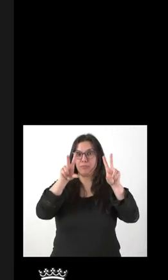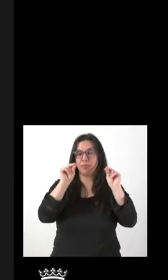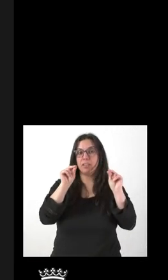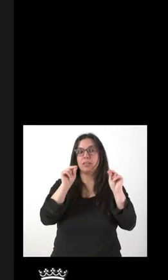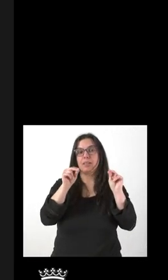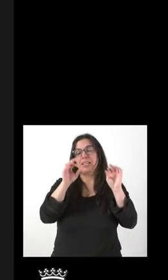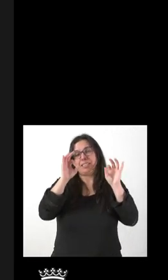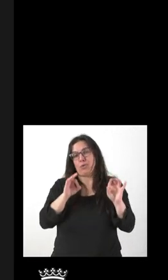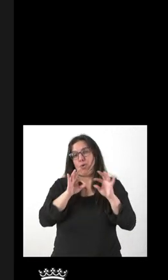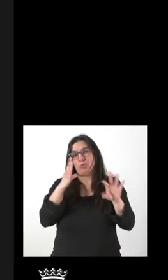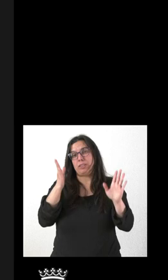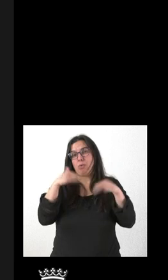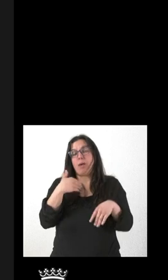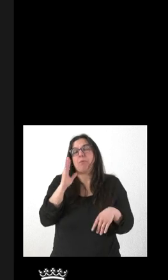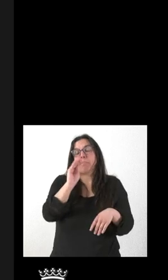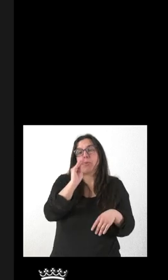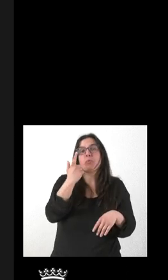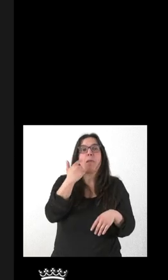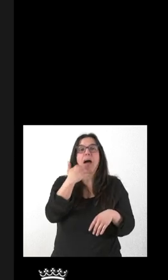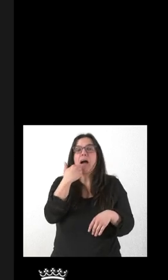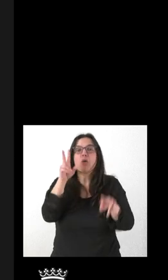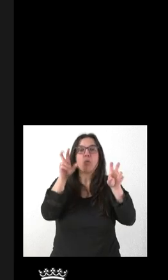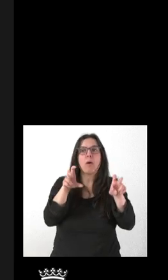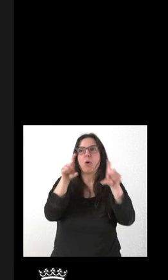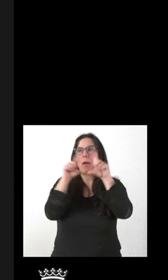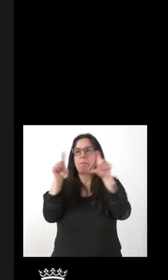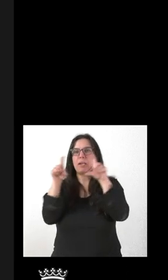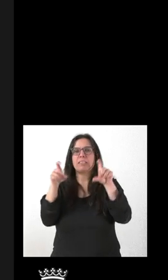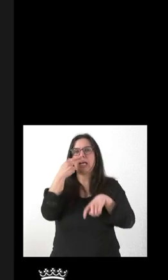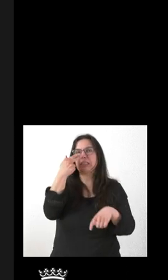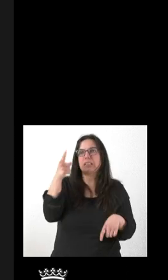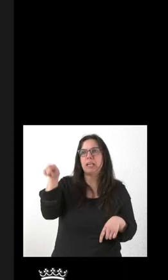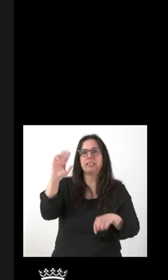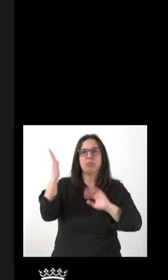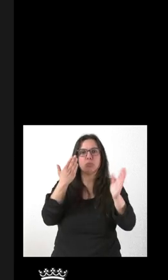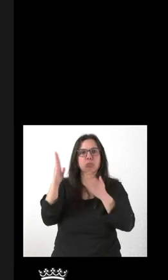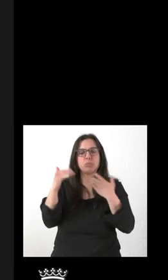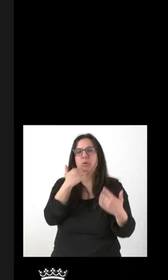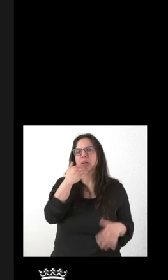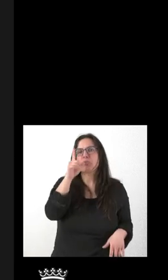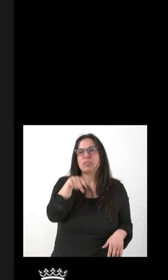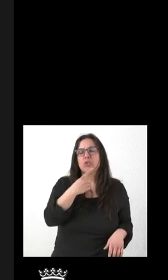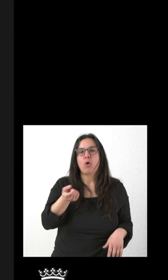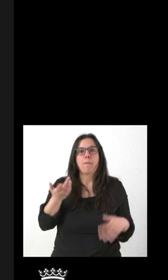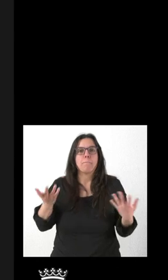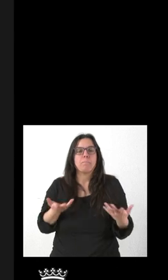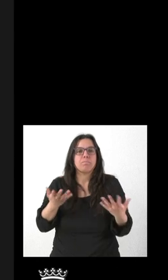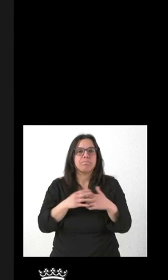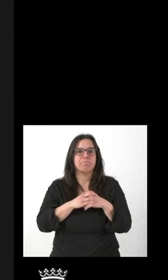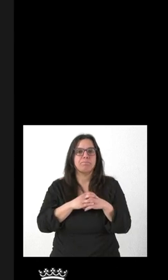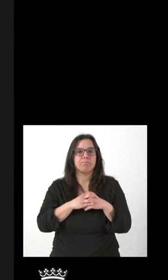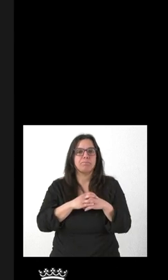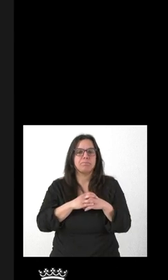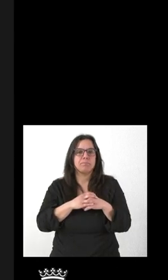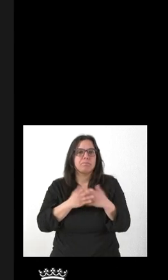suerte, pero bueno, le pregunto si hay alguna novedad en cuanto a las empresas que hayan mostrado interés y si nos puede dar